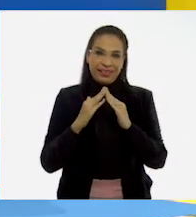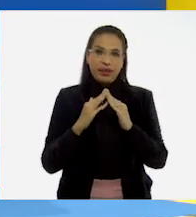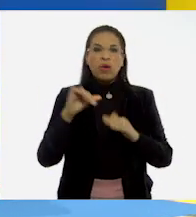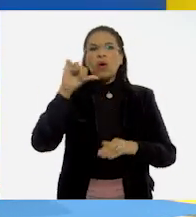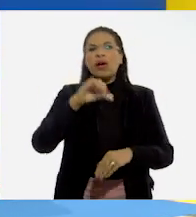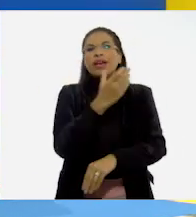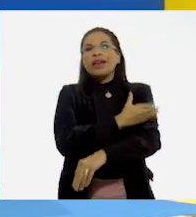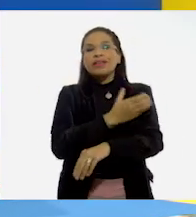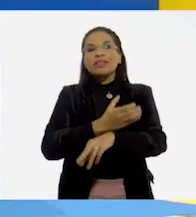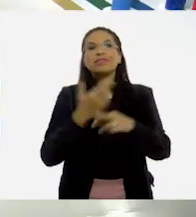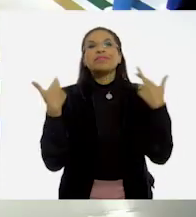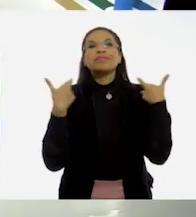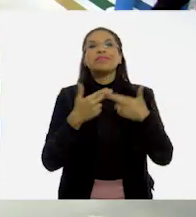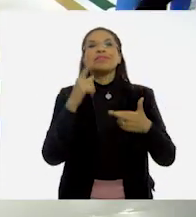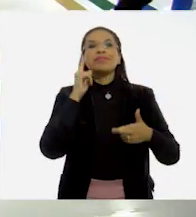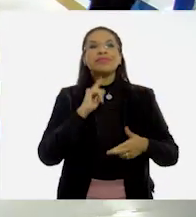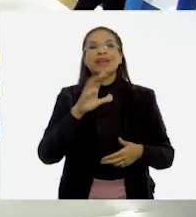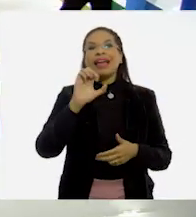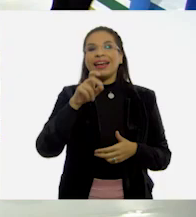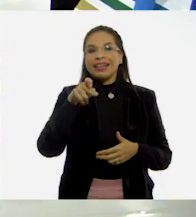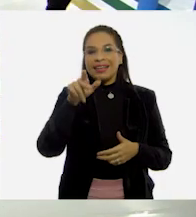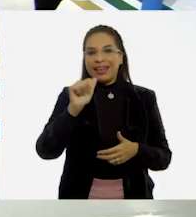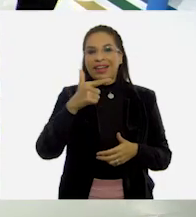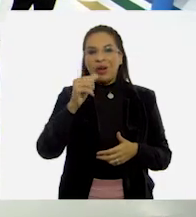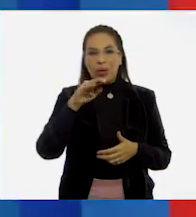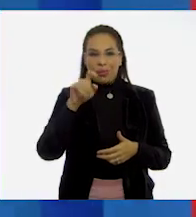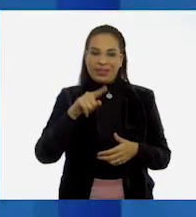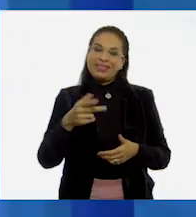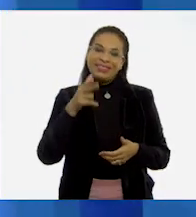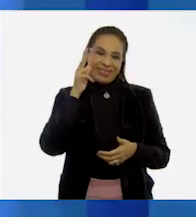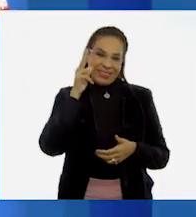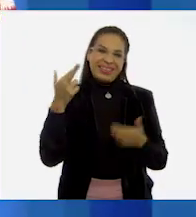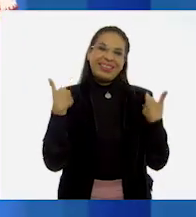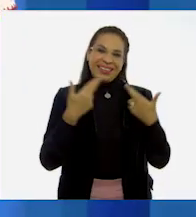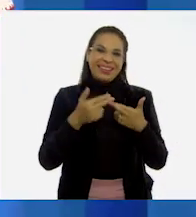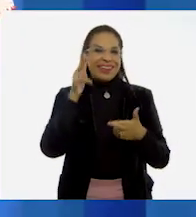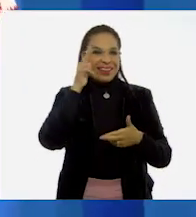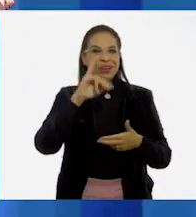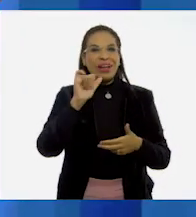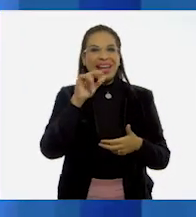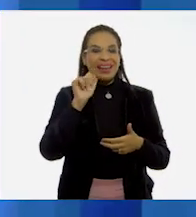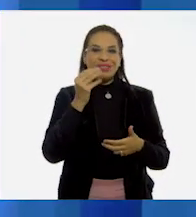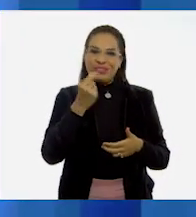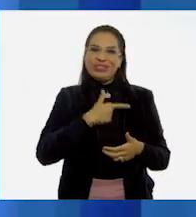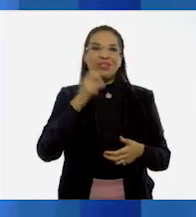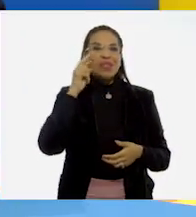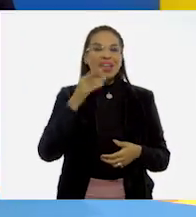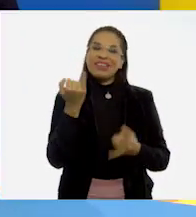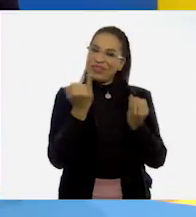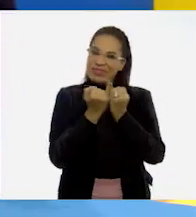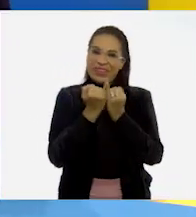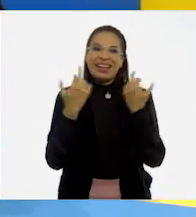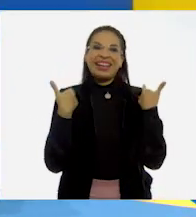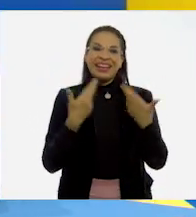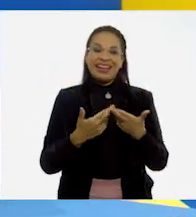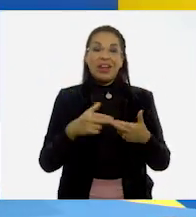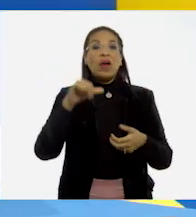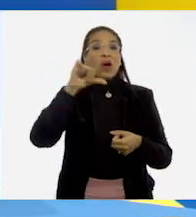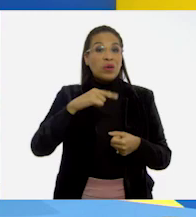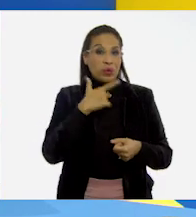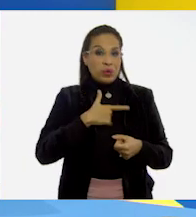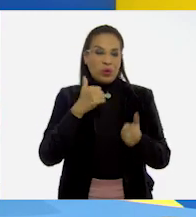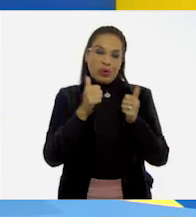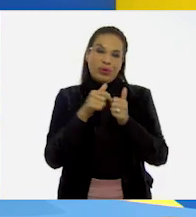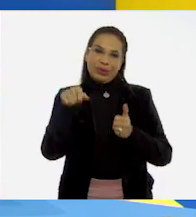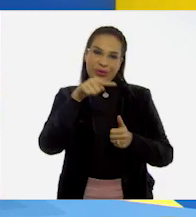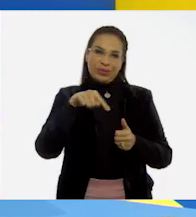Hoy nos acompaña la maestra Erika Gómez. Maestra, bienvenida. Hola Juan Carlos, mucho gusto verte. Igualmente maestra. Vamos a tener el gusto